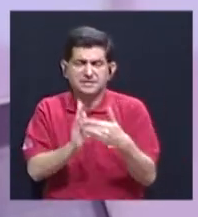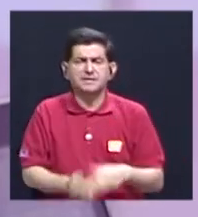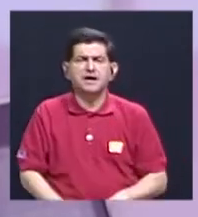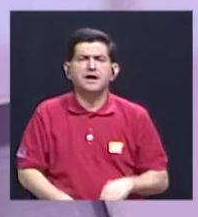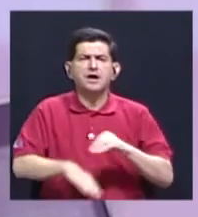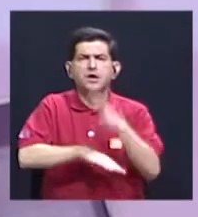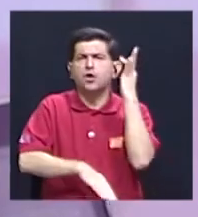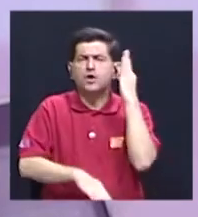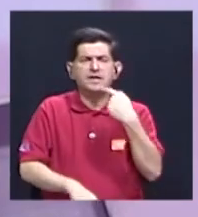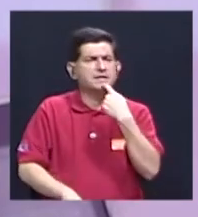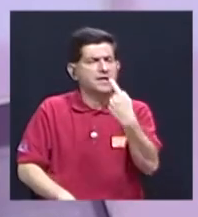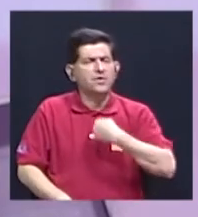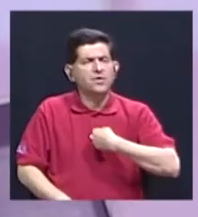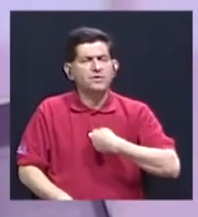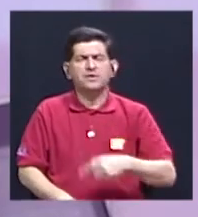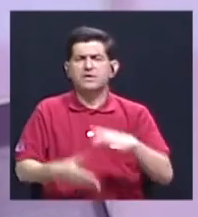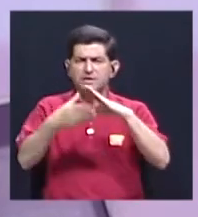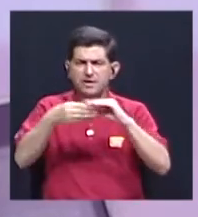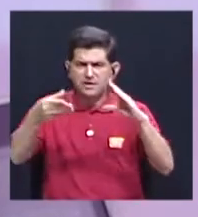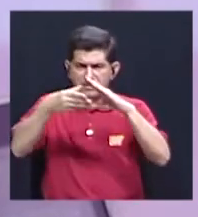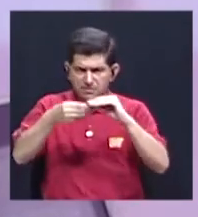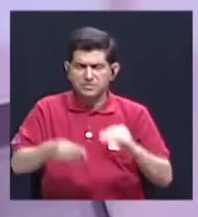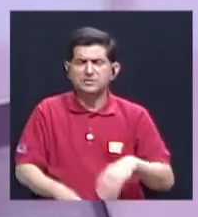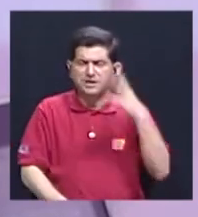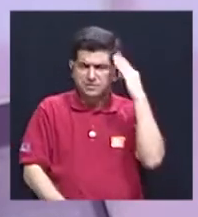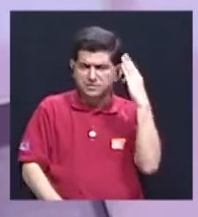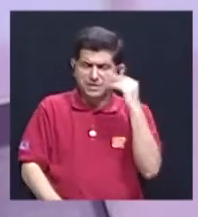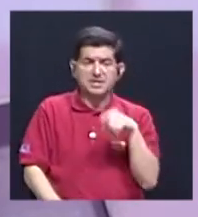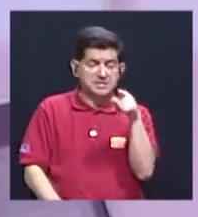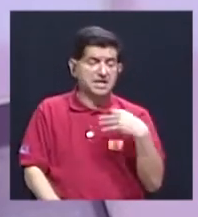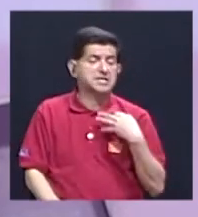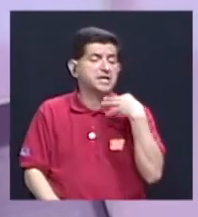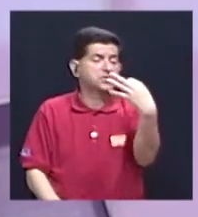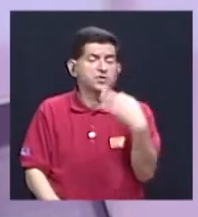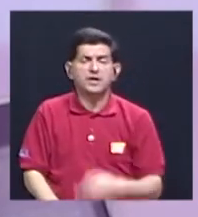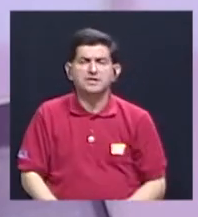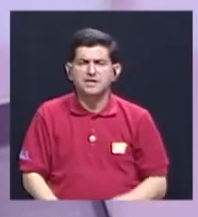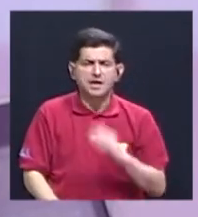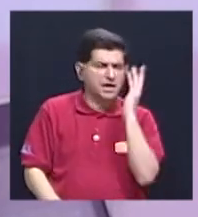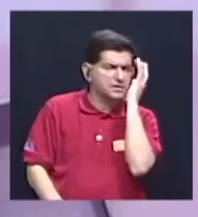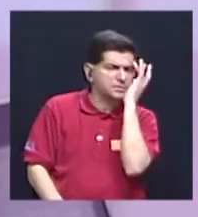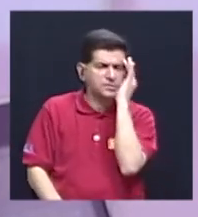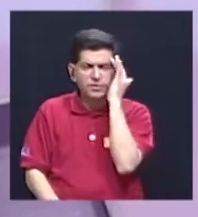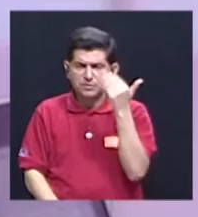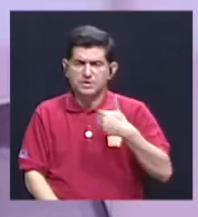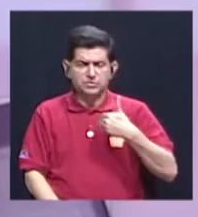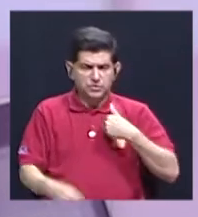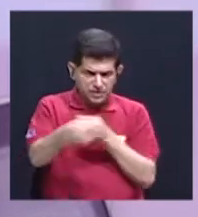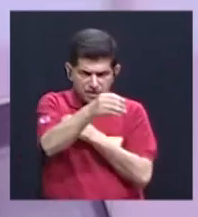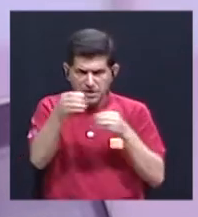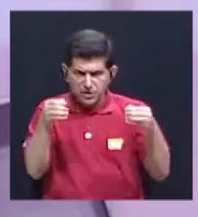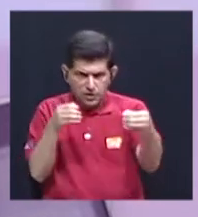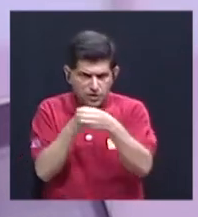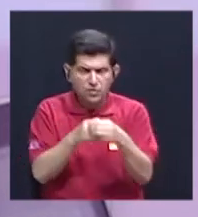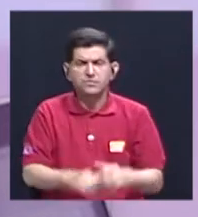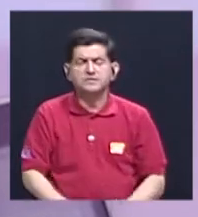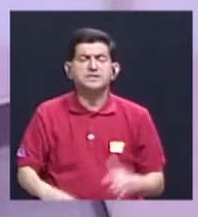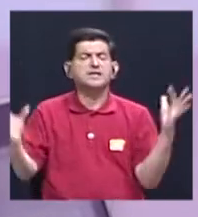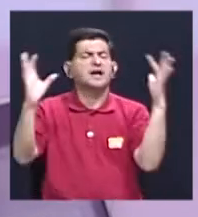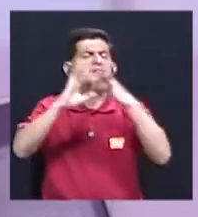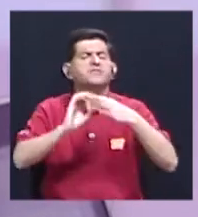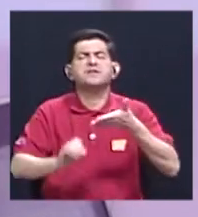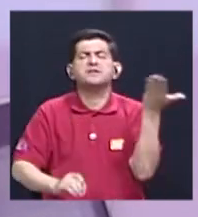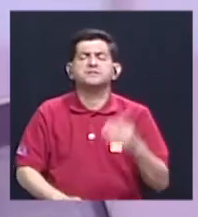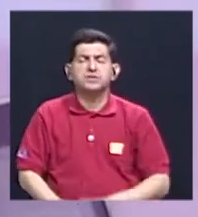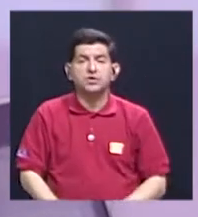extraordinaria, cómo ella cotidianamente muchas de las inquietudes que recibe en su oficina tienen que ver